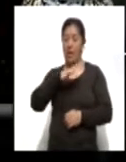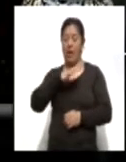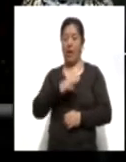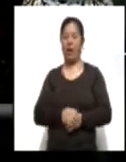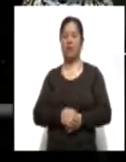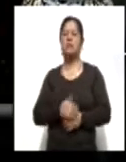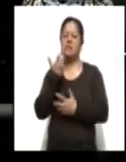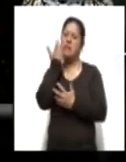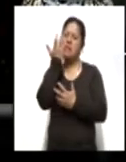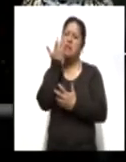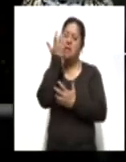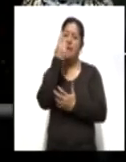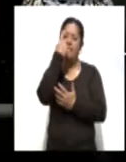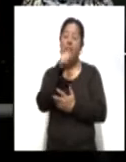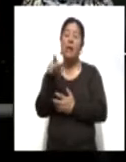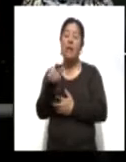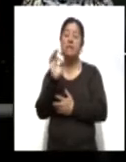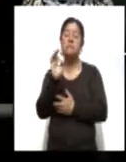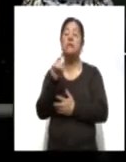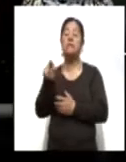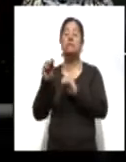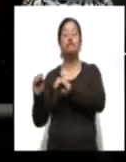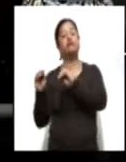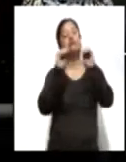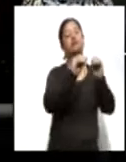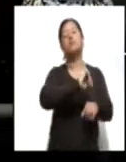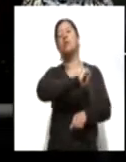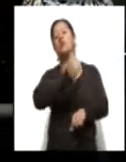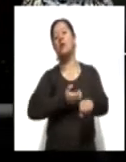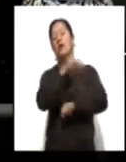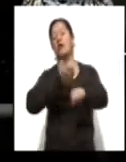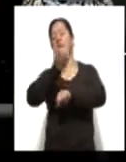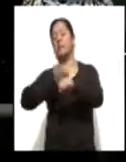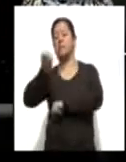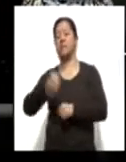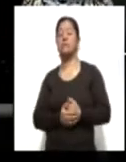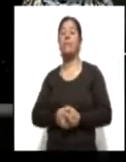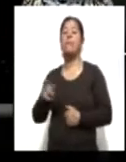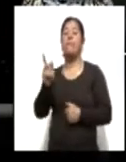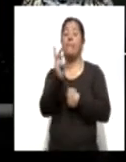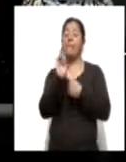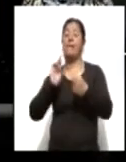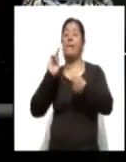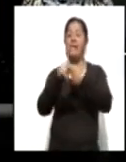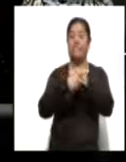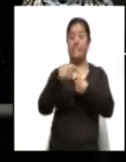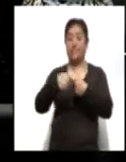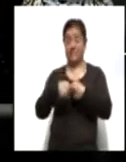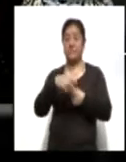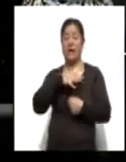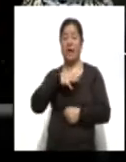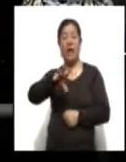cumplir comisiones en algunos otros estados de la república. Aunque la plaza, una vez que son reclutados, tiene